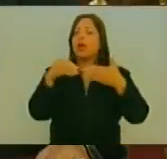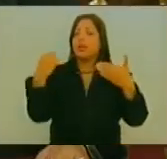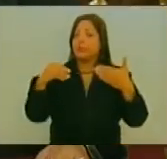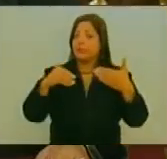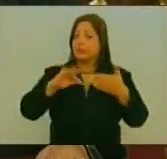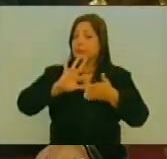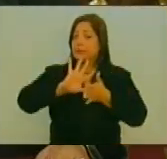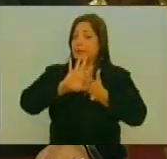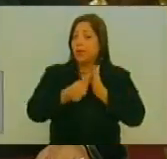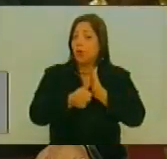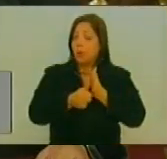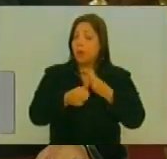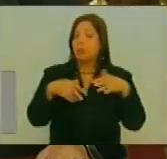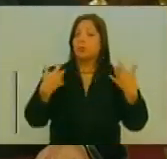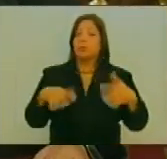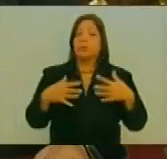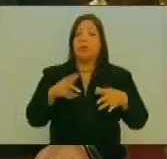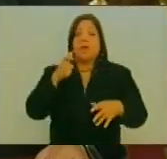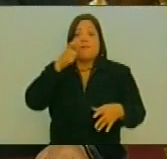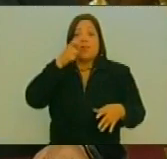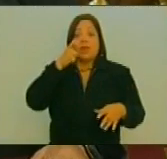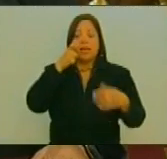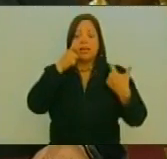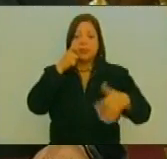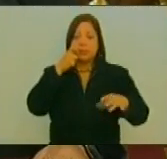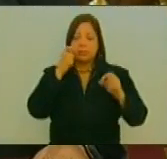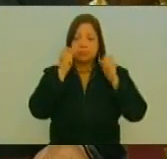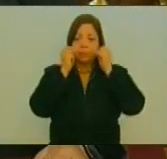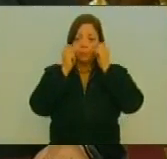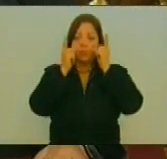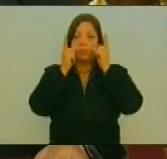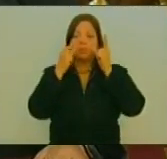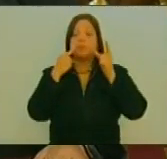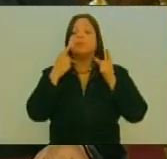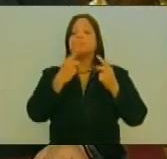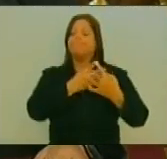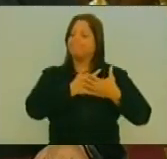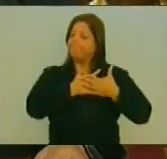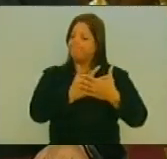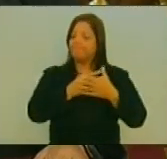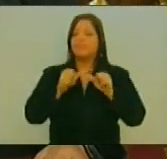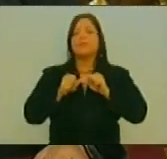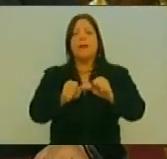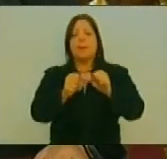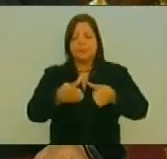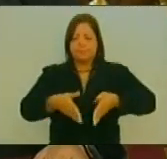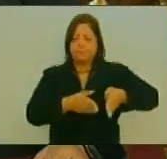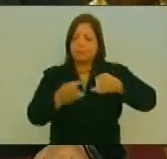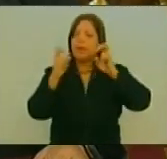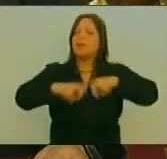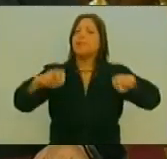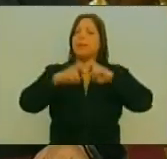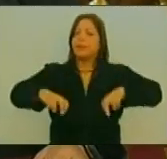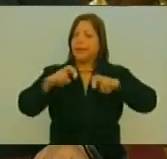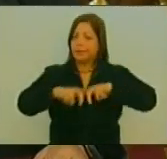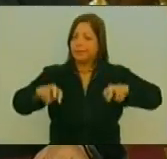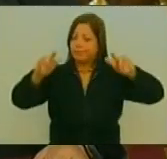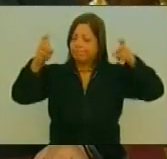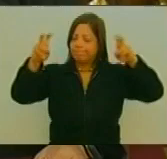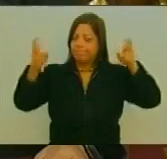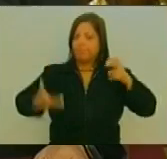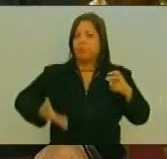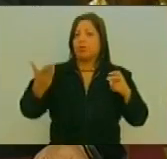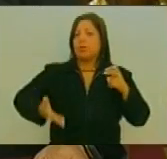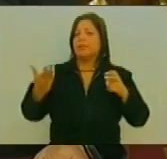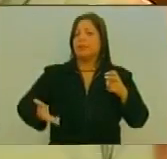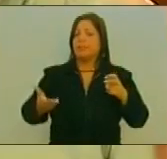Reiterando El fiscal General De la república Su voluntad De avanzar Sobre este Otro aspecto Esencial